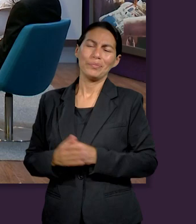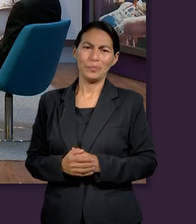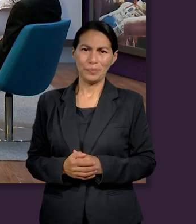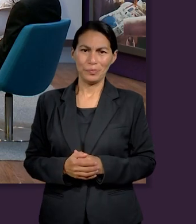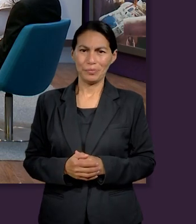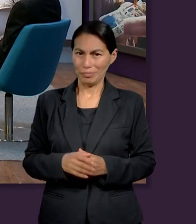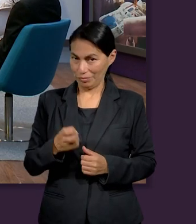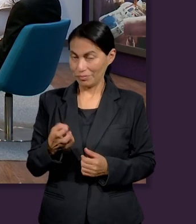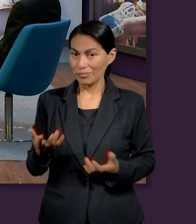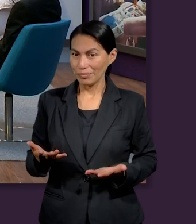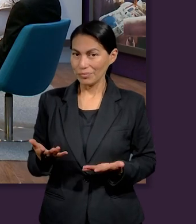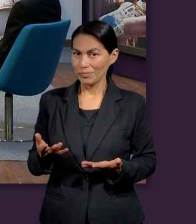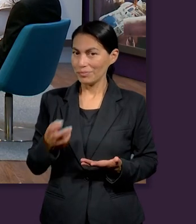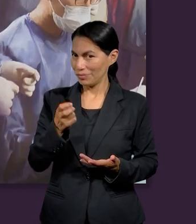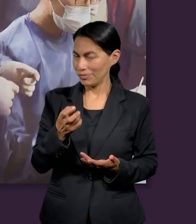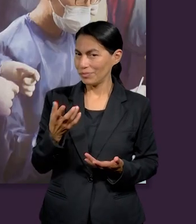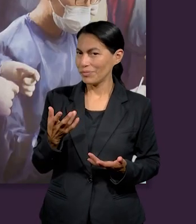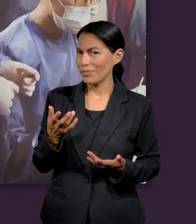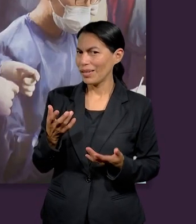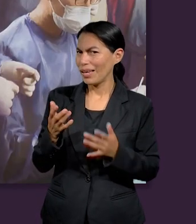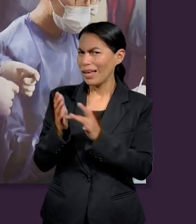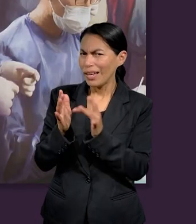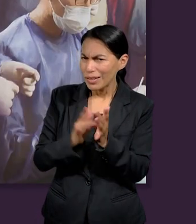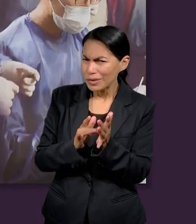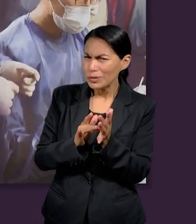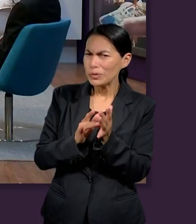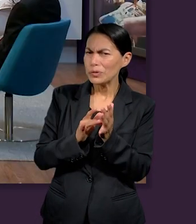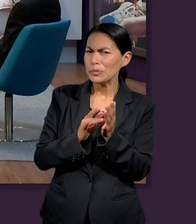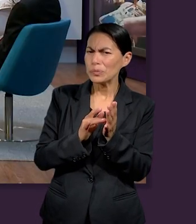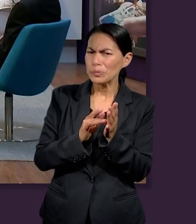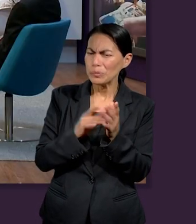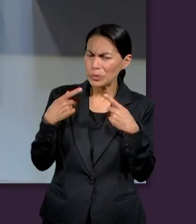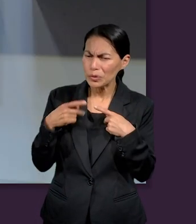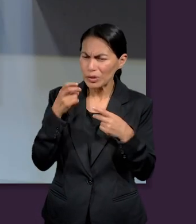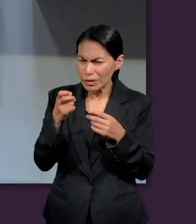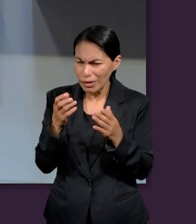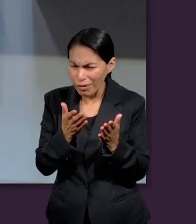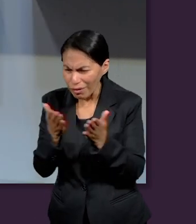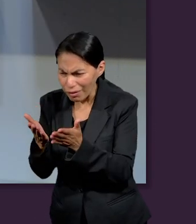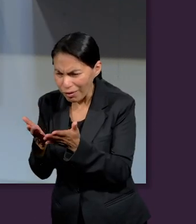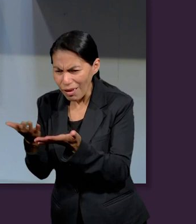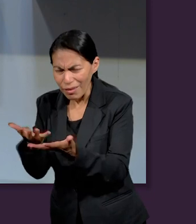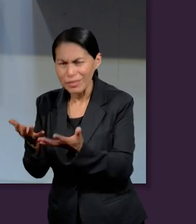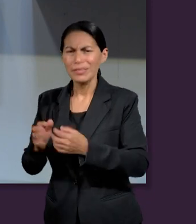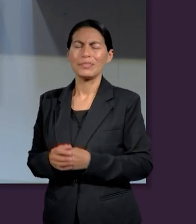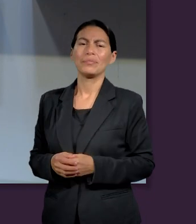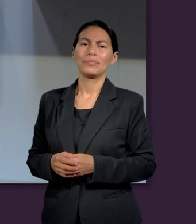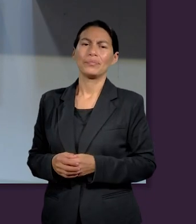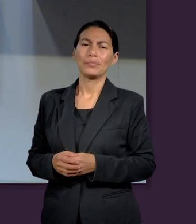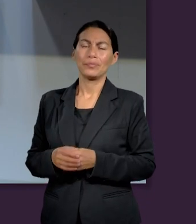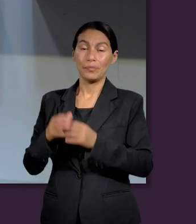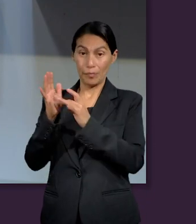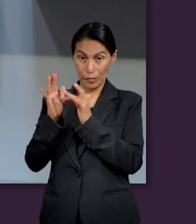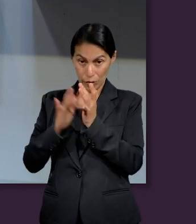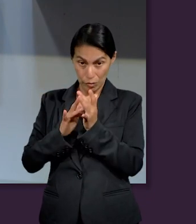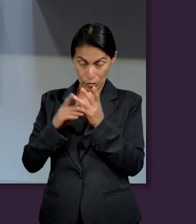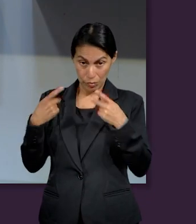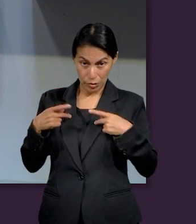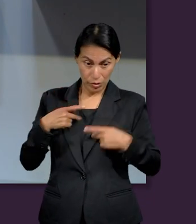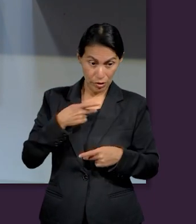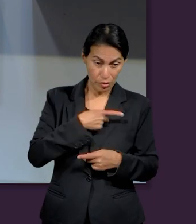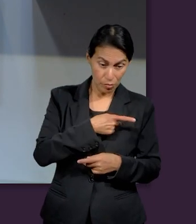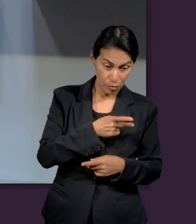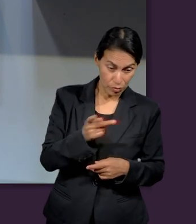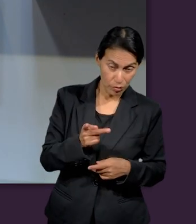menesterosos, Así que Jesús identifica su ministerio. Pero Dios hizo provisión para todos los